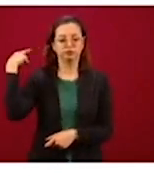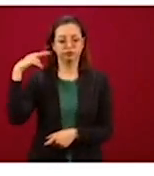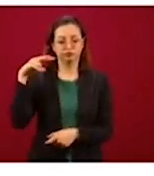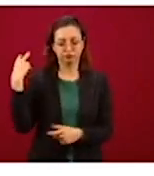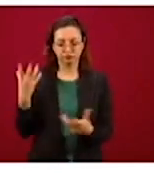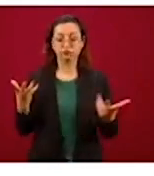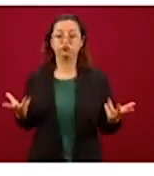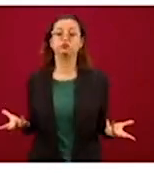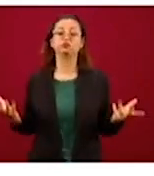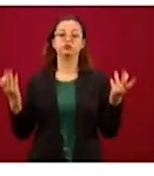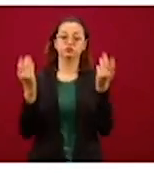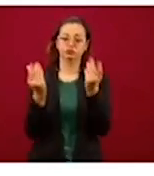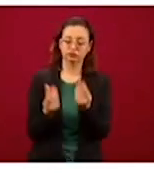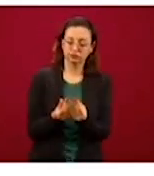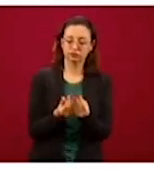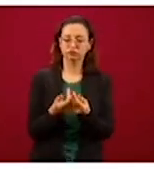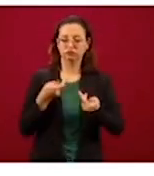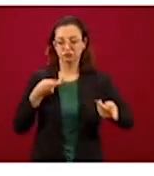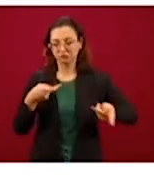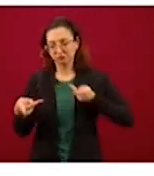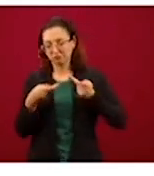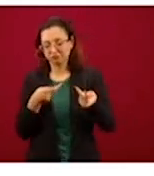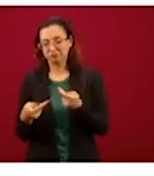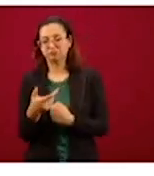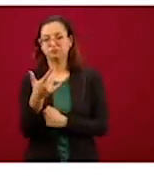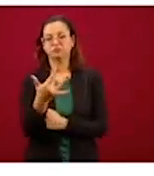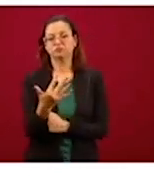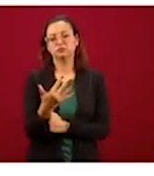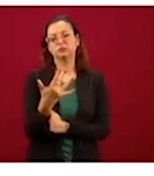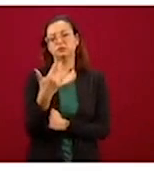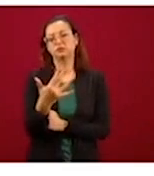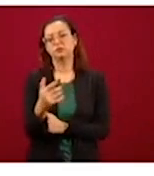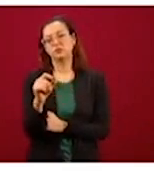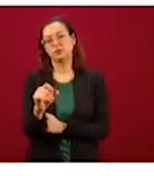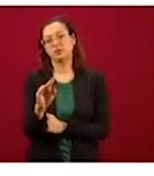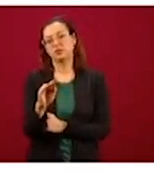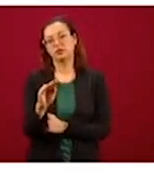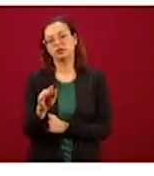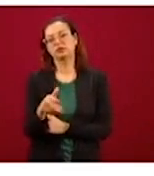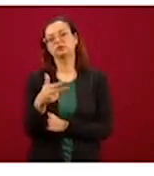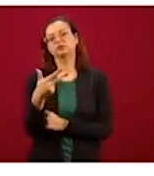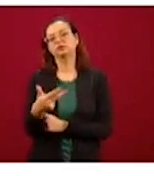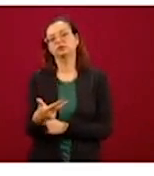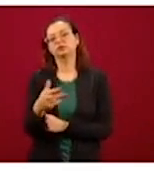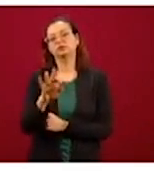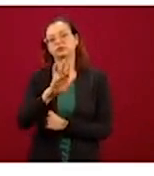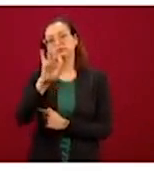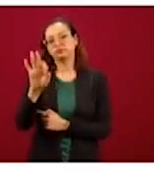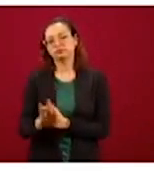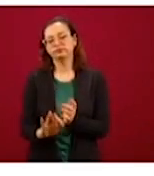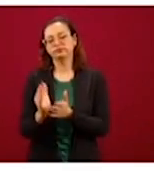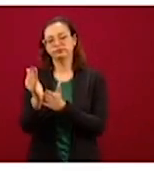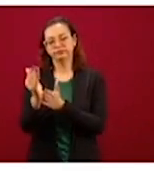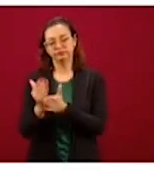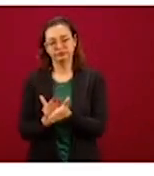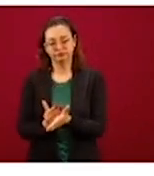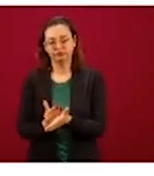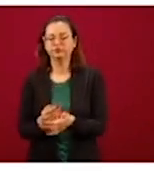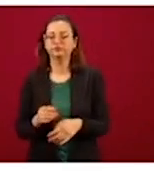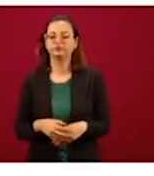y se logra una disminución del 55.88 por ciento. Aquí